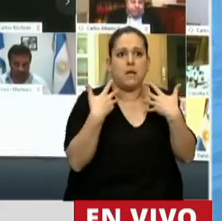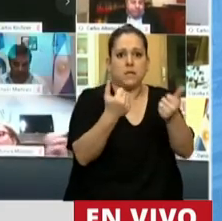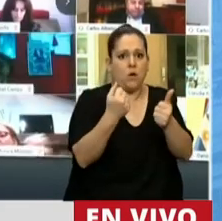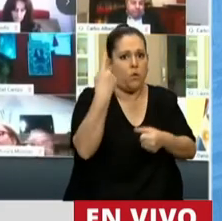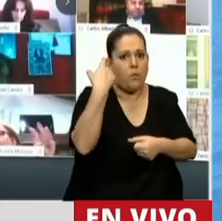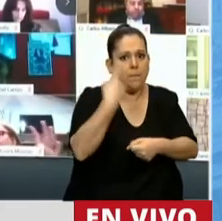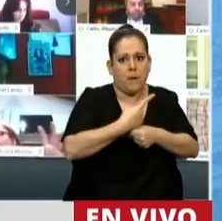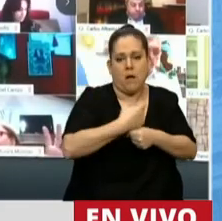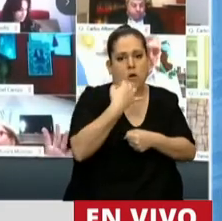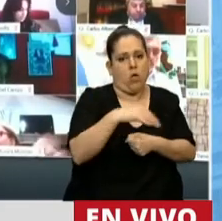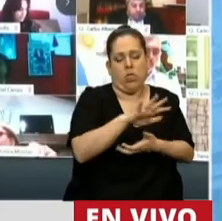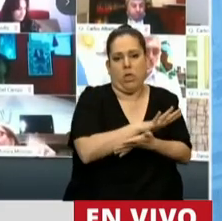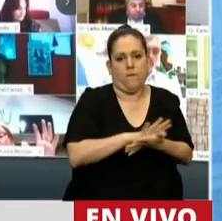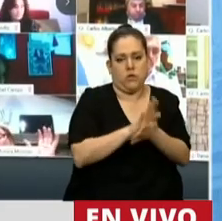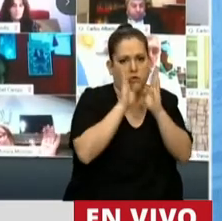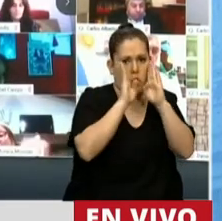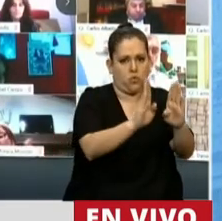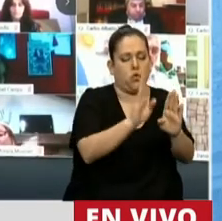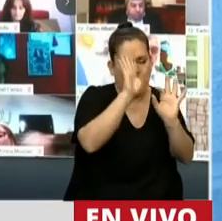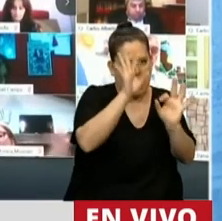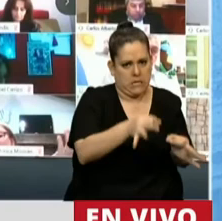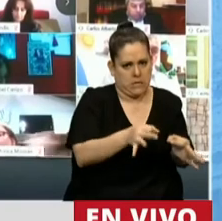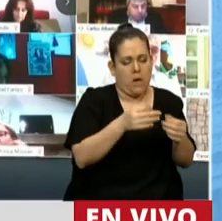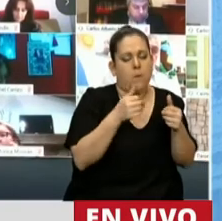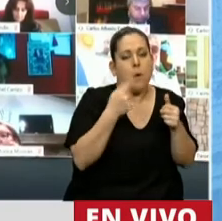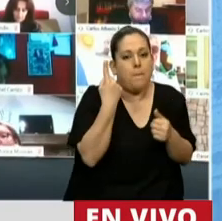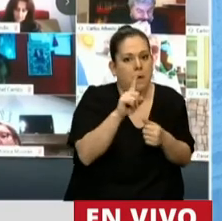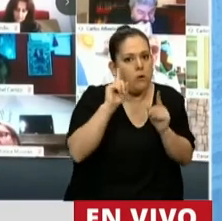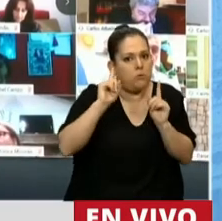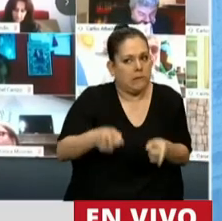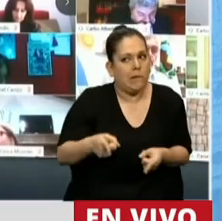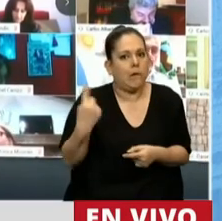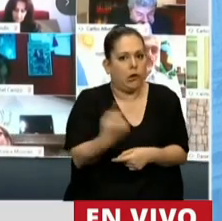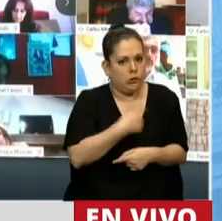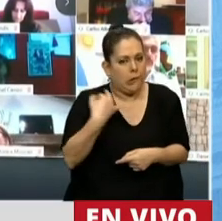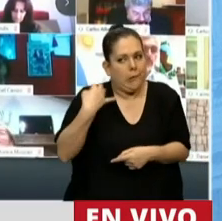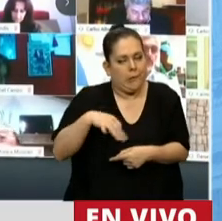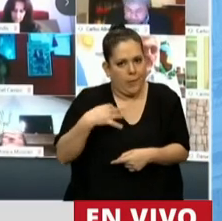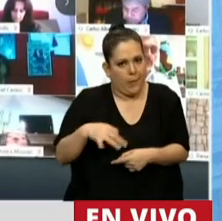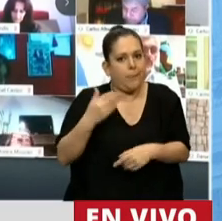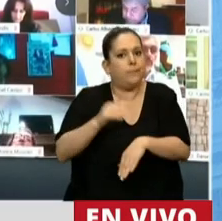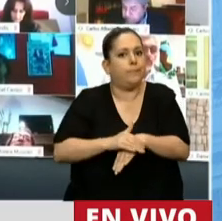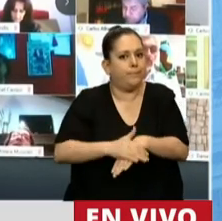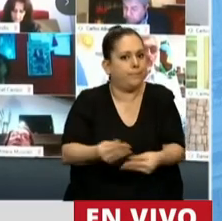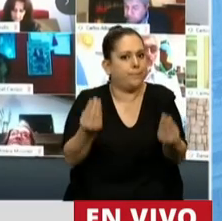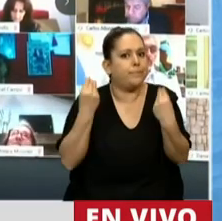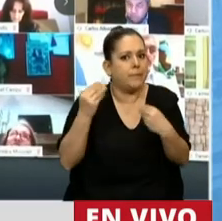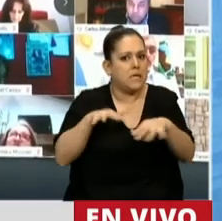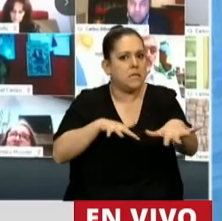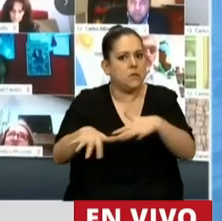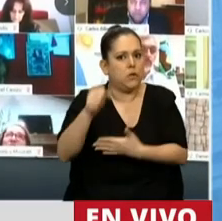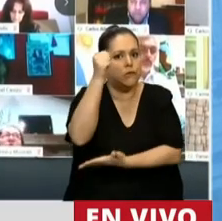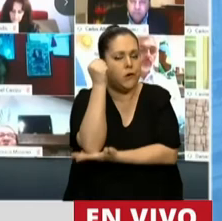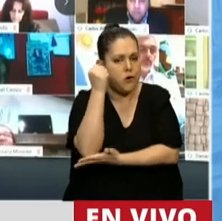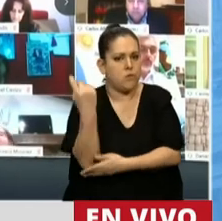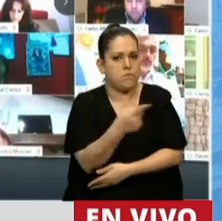Pero también sabemos que vamos a tener que hacernos cargo entre todos de resolver la situación económica.